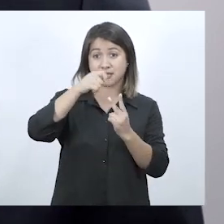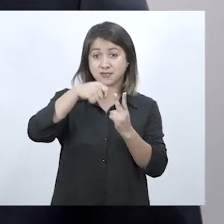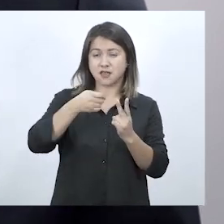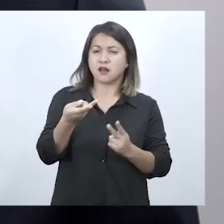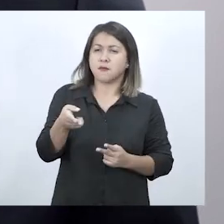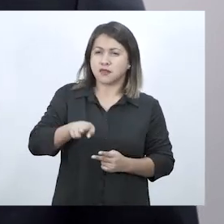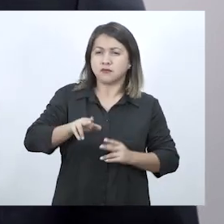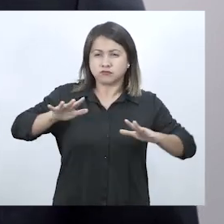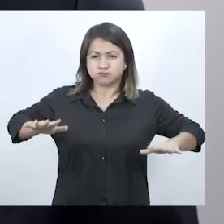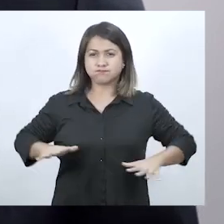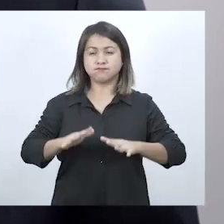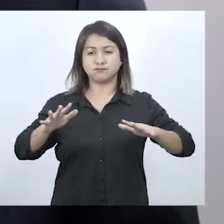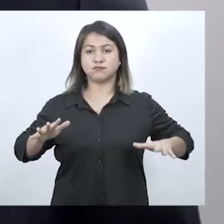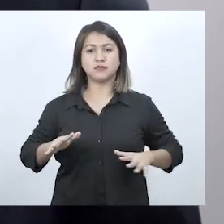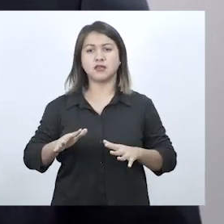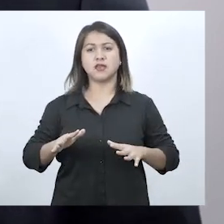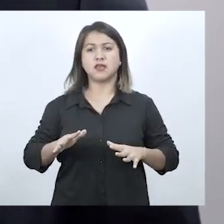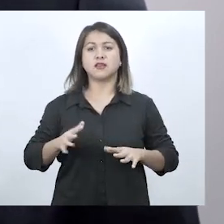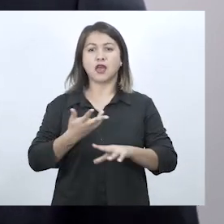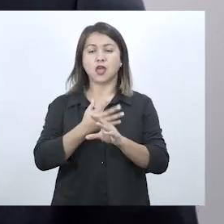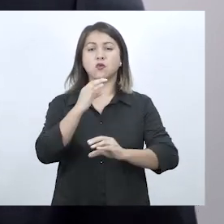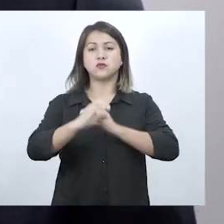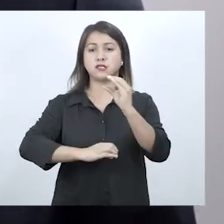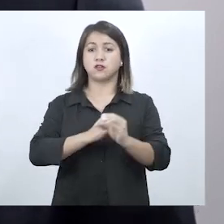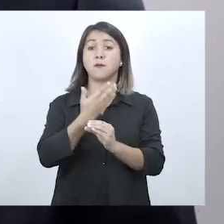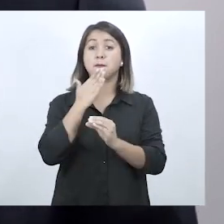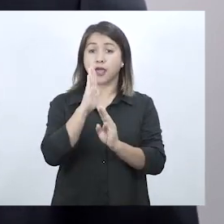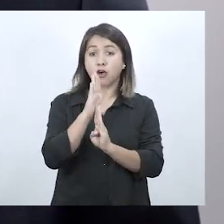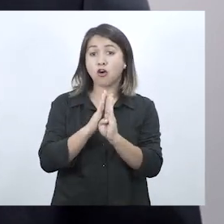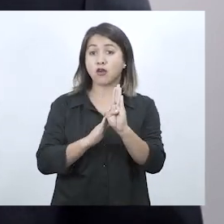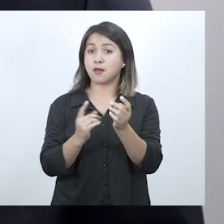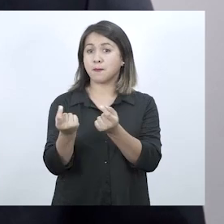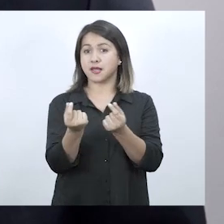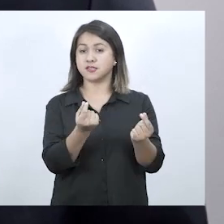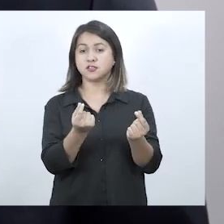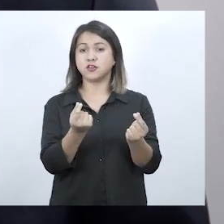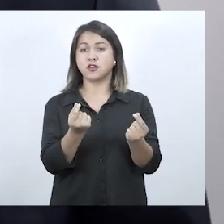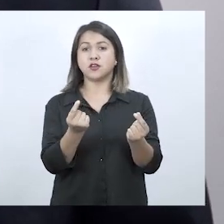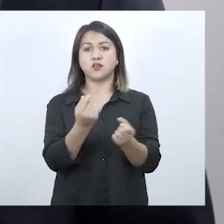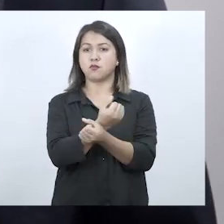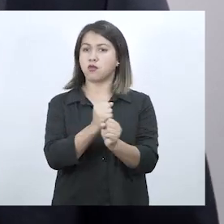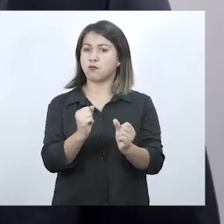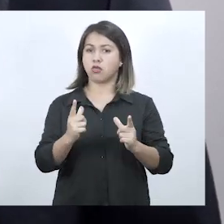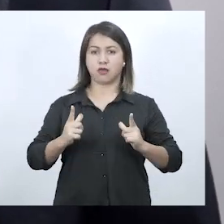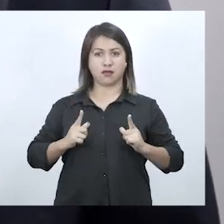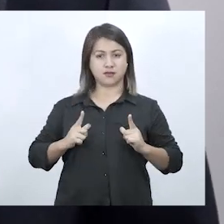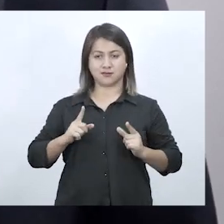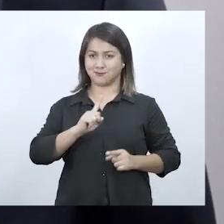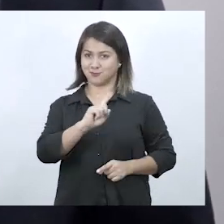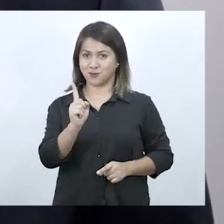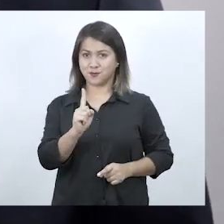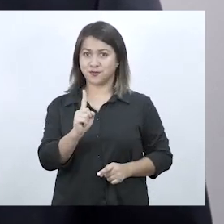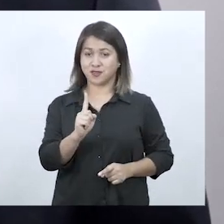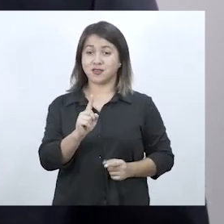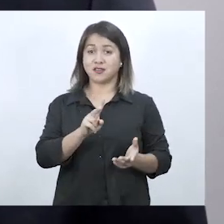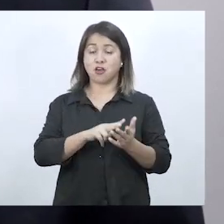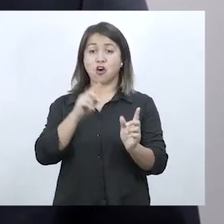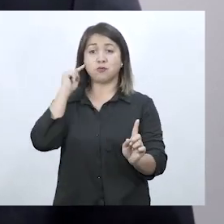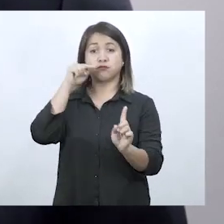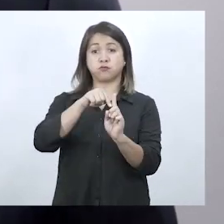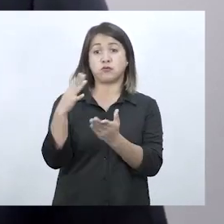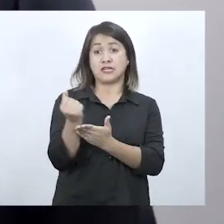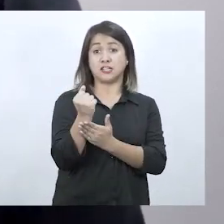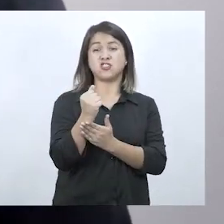meses, he reiterado que aunque entremos en un ciclo de mejores precios, no podremos relajarnos. Una